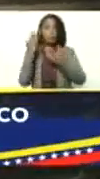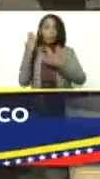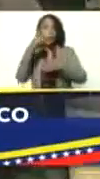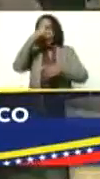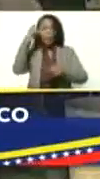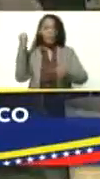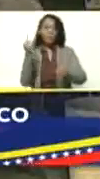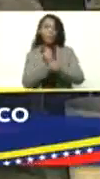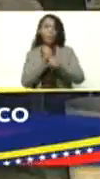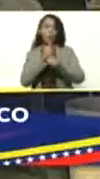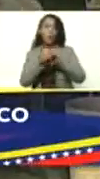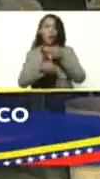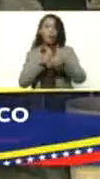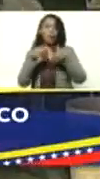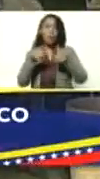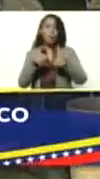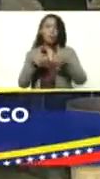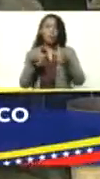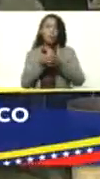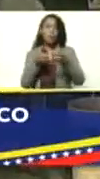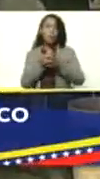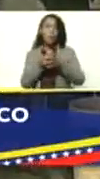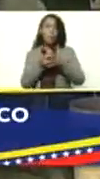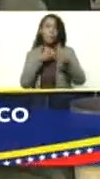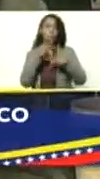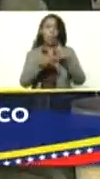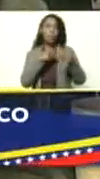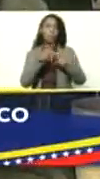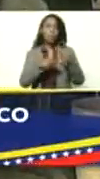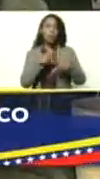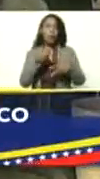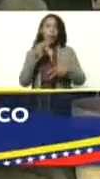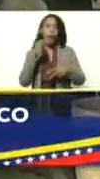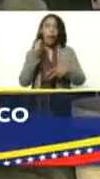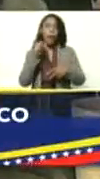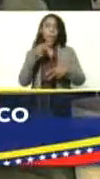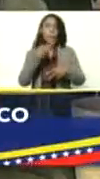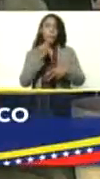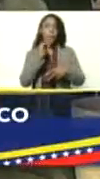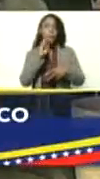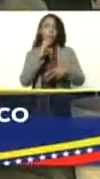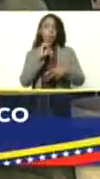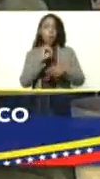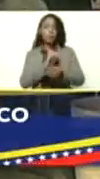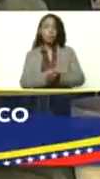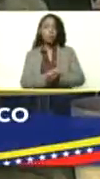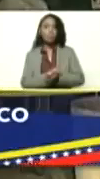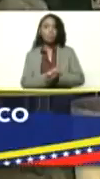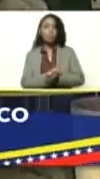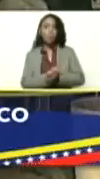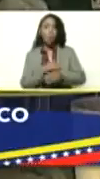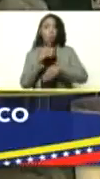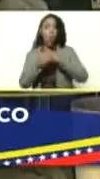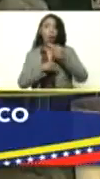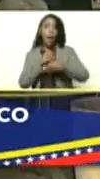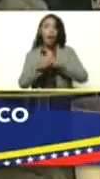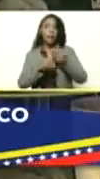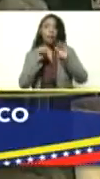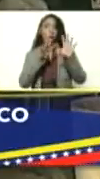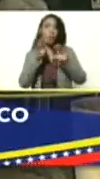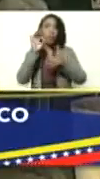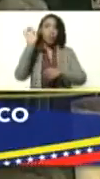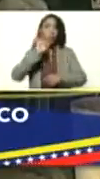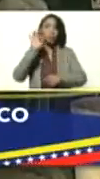trabajo que realizan en esta unidad de producción, Aprisco Doña Sofía, lo realizan en un 90